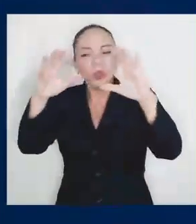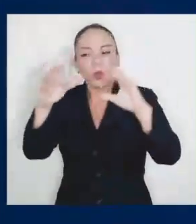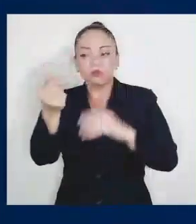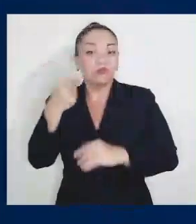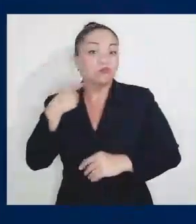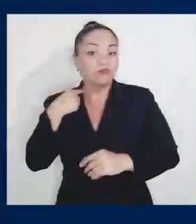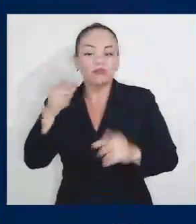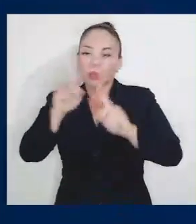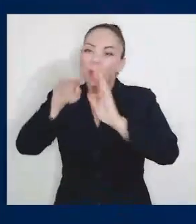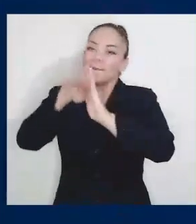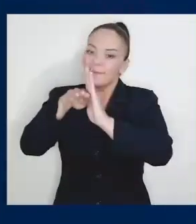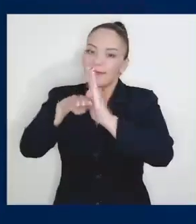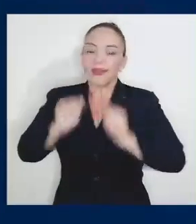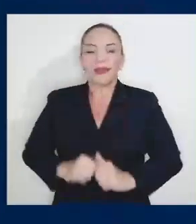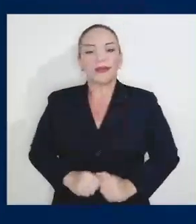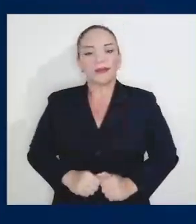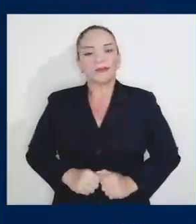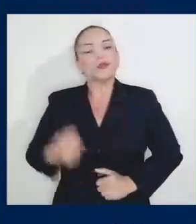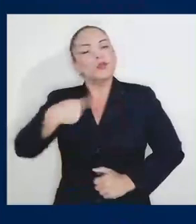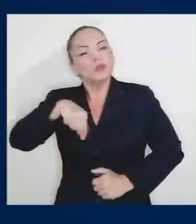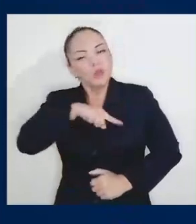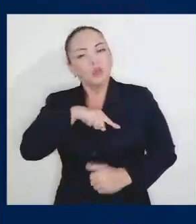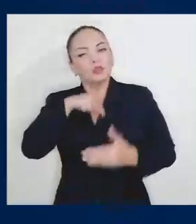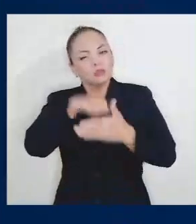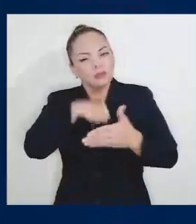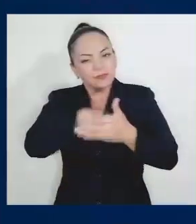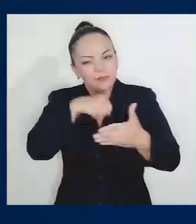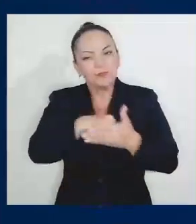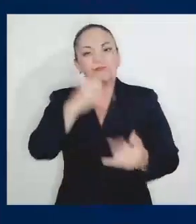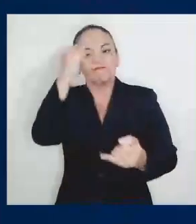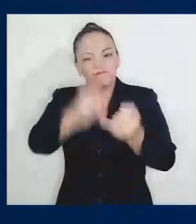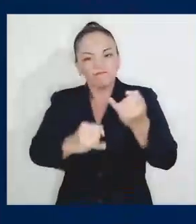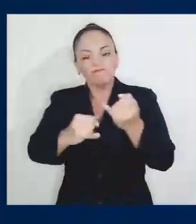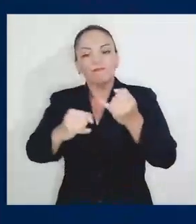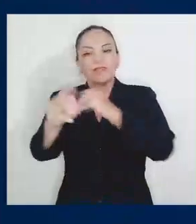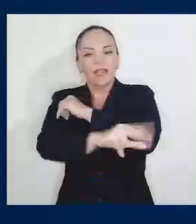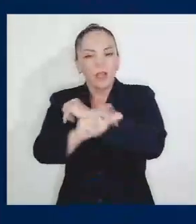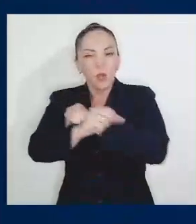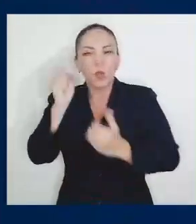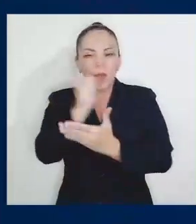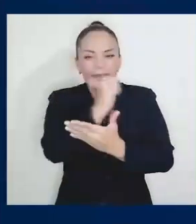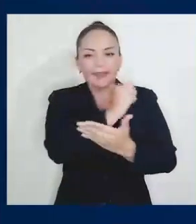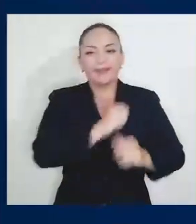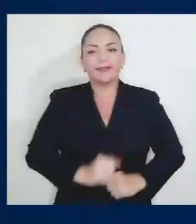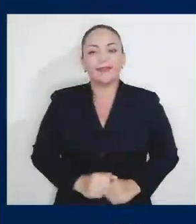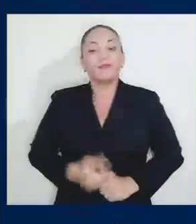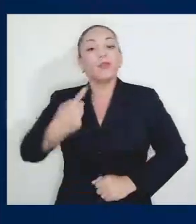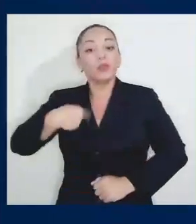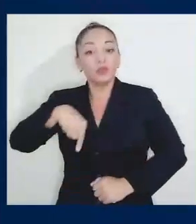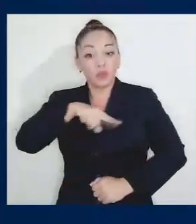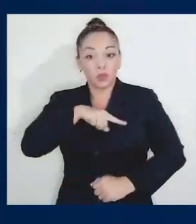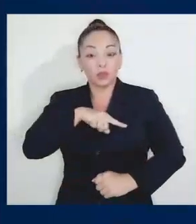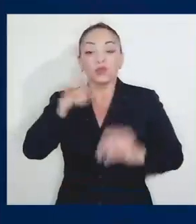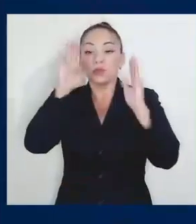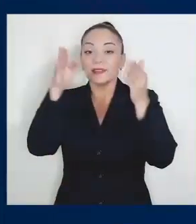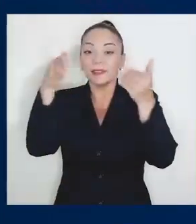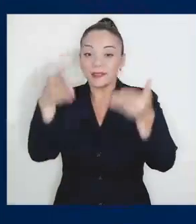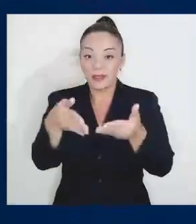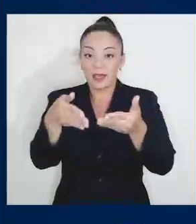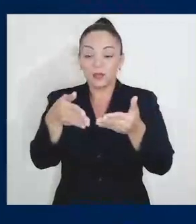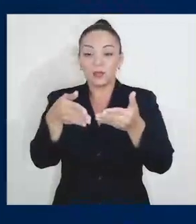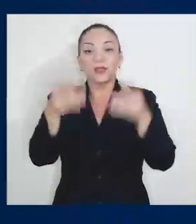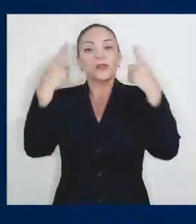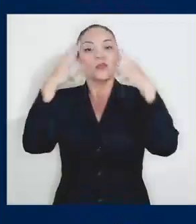descansar en la lucha contra la delincuencia y estamos concentrados en lograr una educación